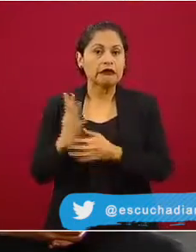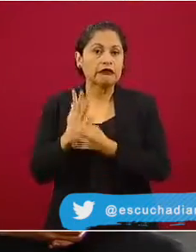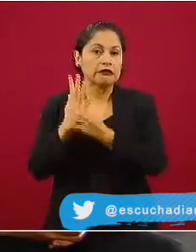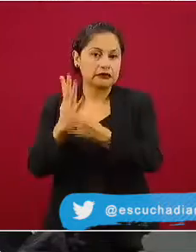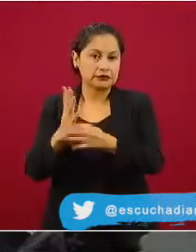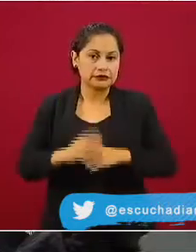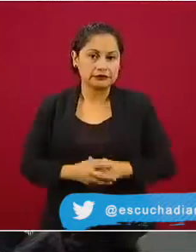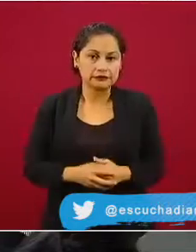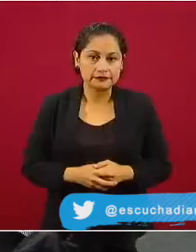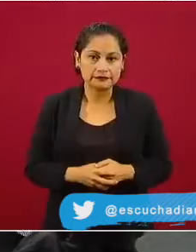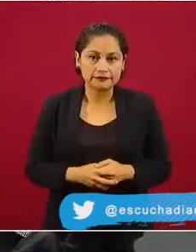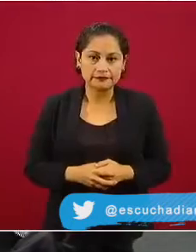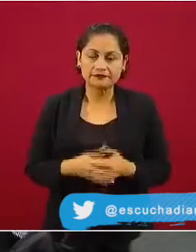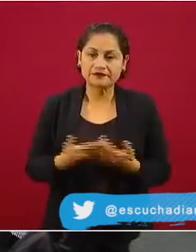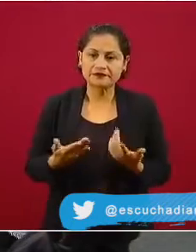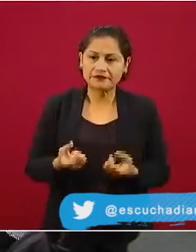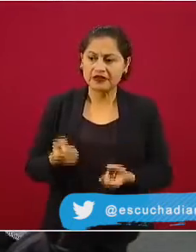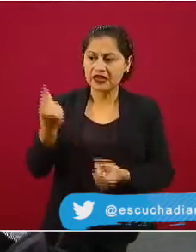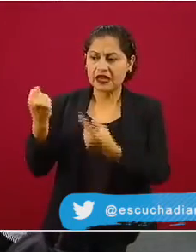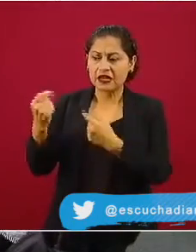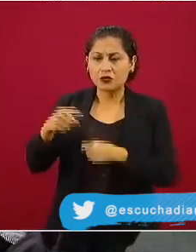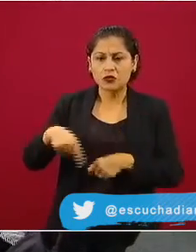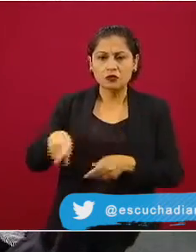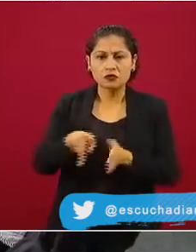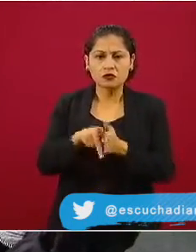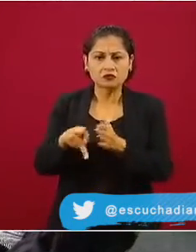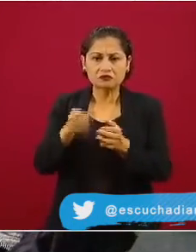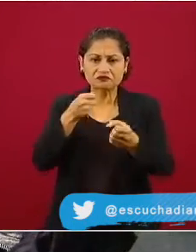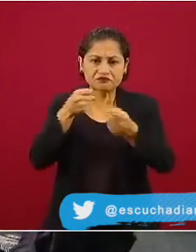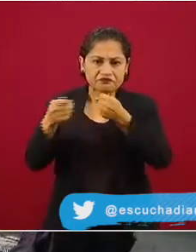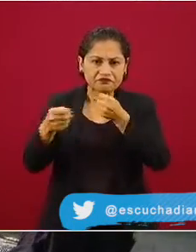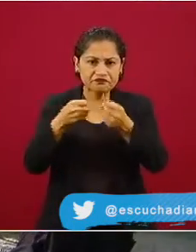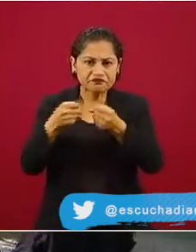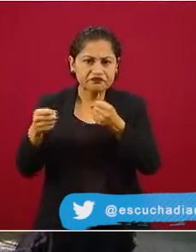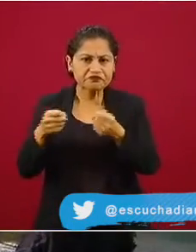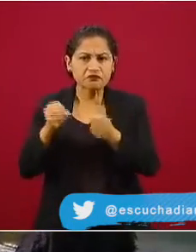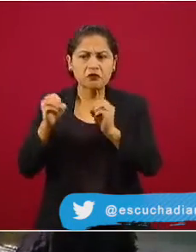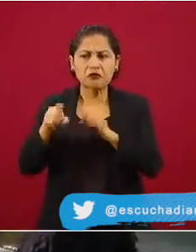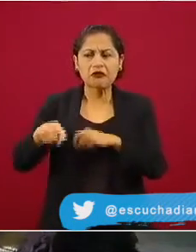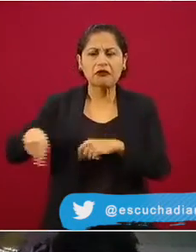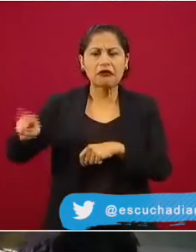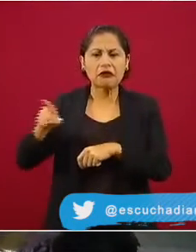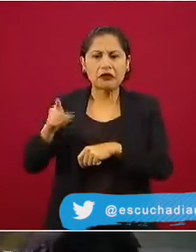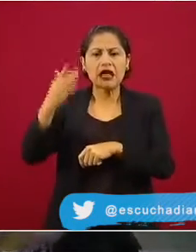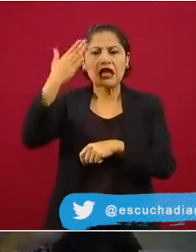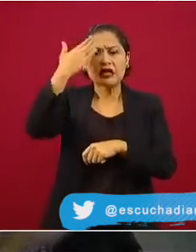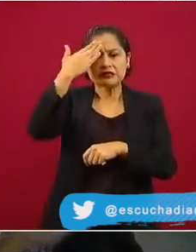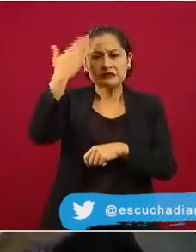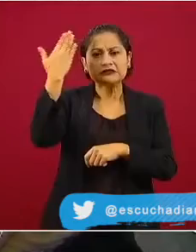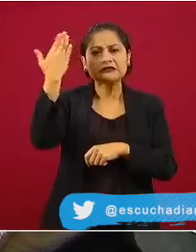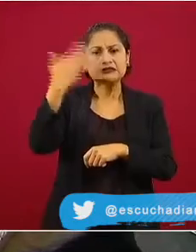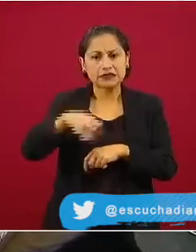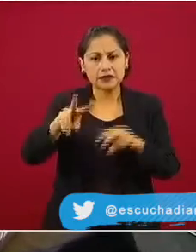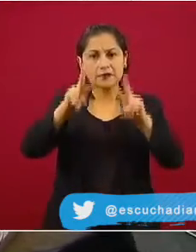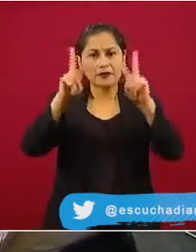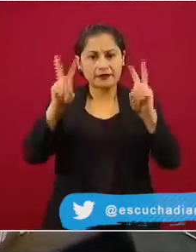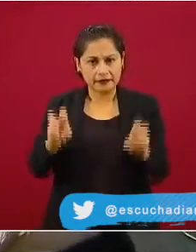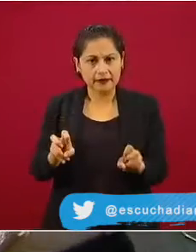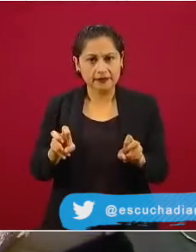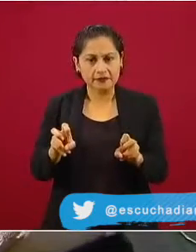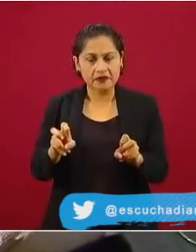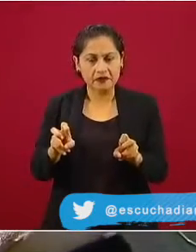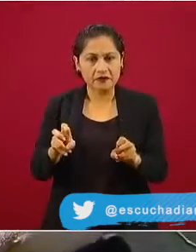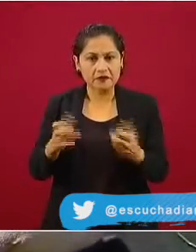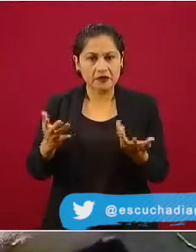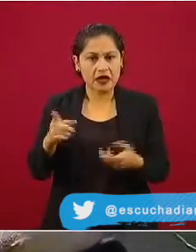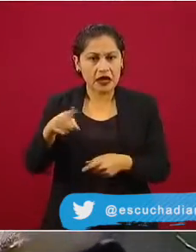Lamentablemente esos articulistas, comentaristas, saben sobre el tema y tienen perfecta claridad de cuál ha sido la ruta